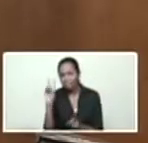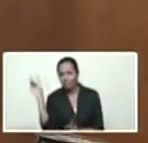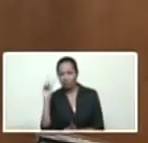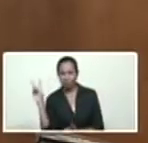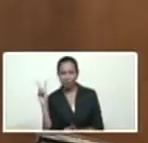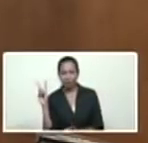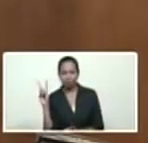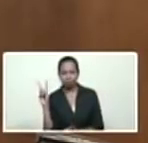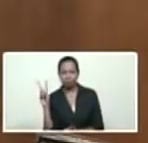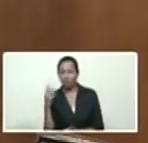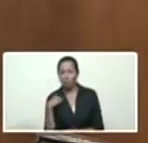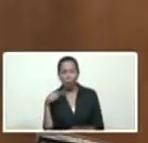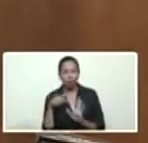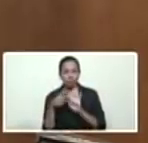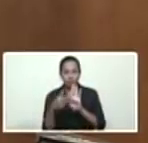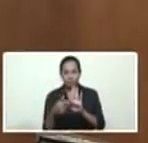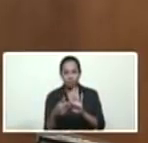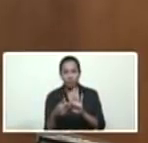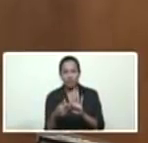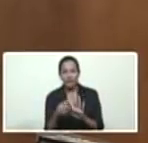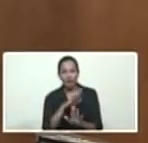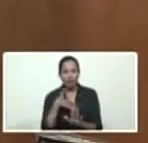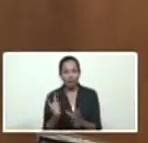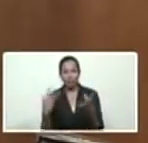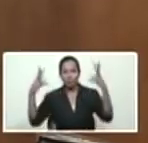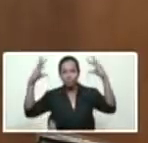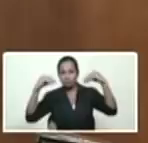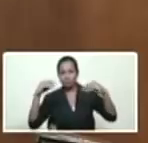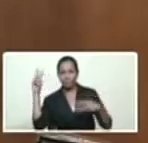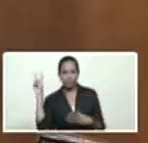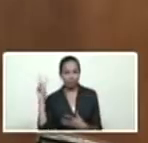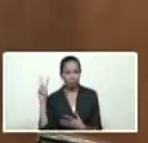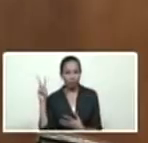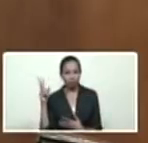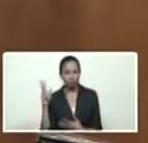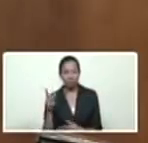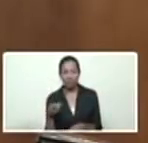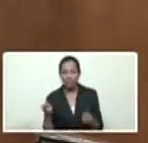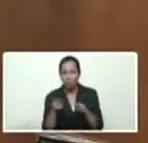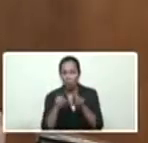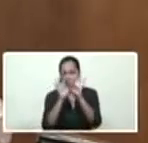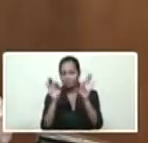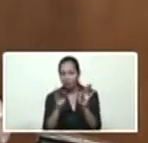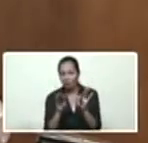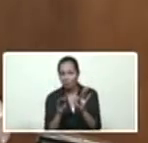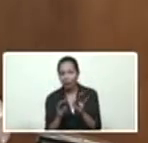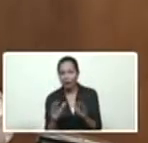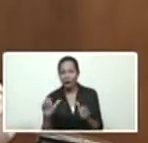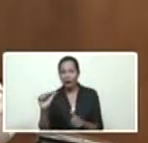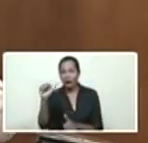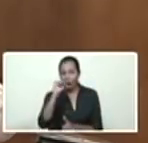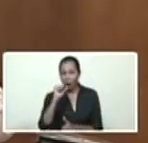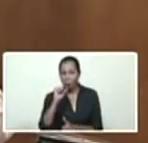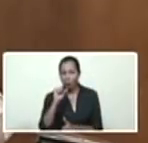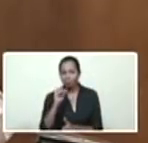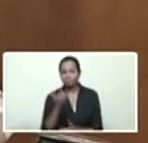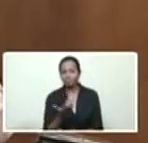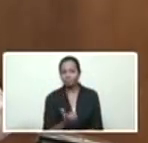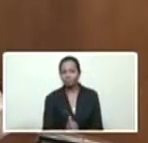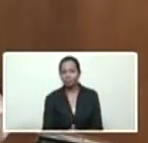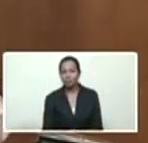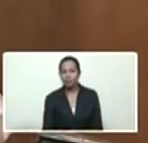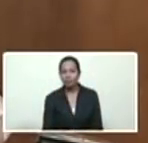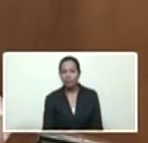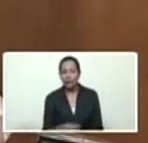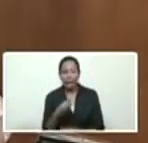el frente eléctrico, quitarle la electricidad al país, y con ello quitarle el agua al pueblo para llevarlo a un estado de desesperación